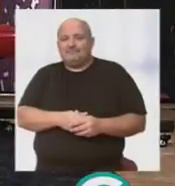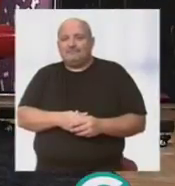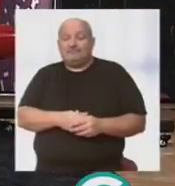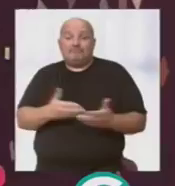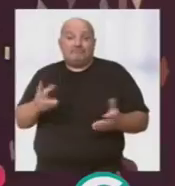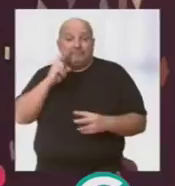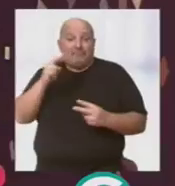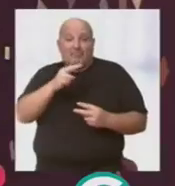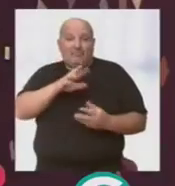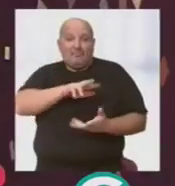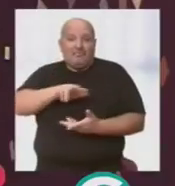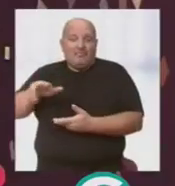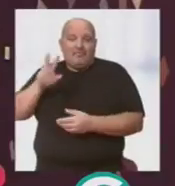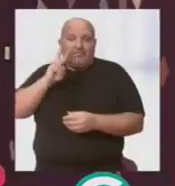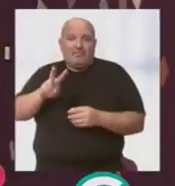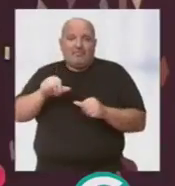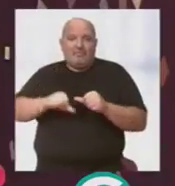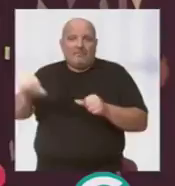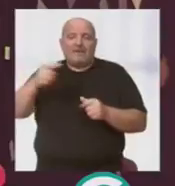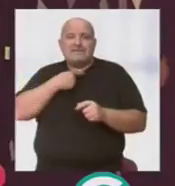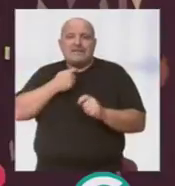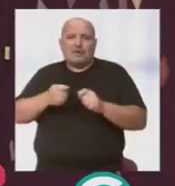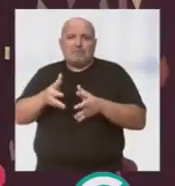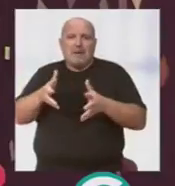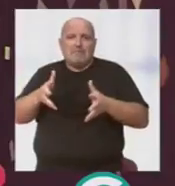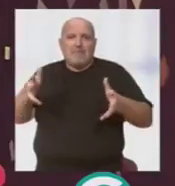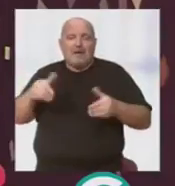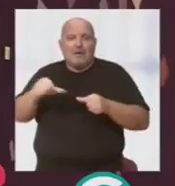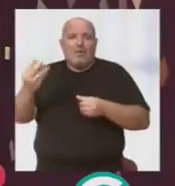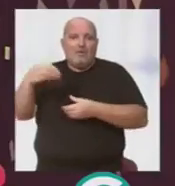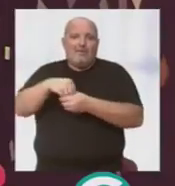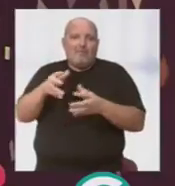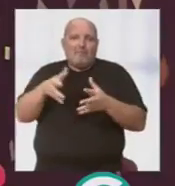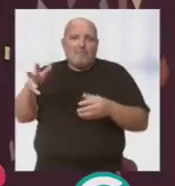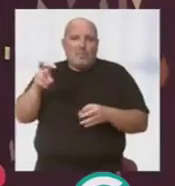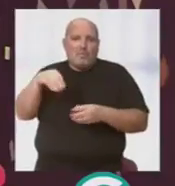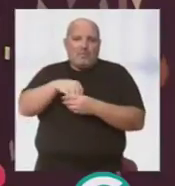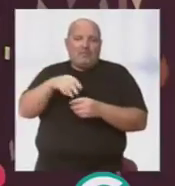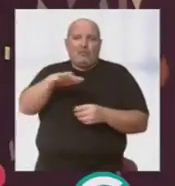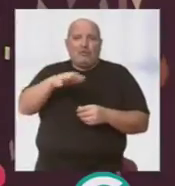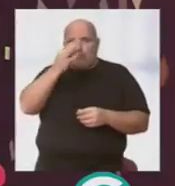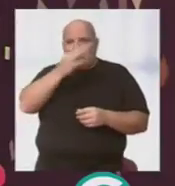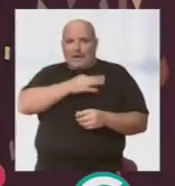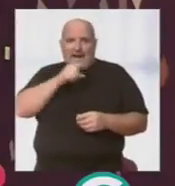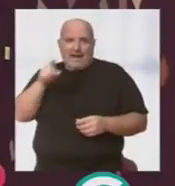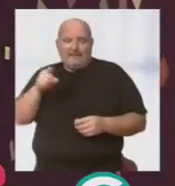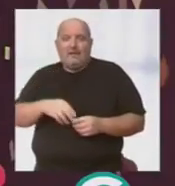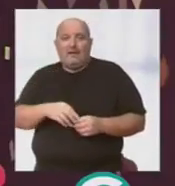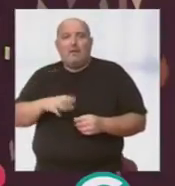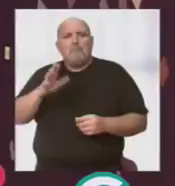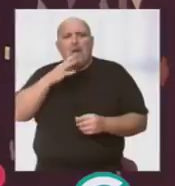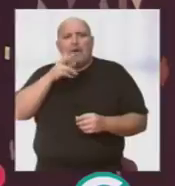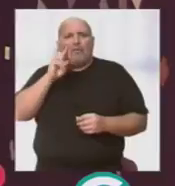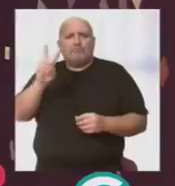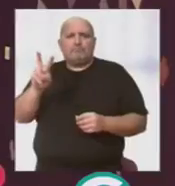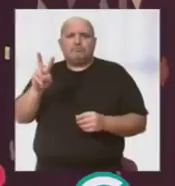Bueno, pues ya ven que gana la modalidad de Chirigota con ese nuevo grupo de paisanos de Puerto Real. Pero vamos